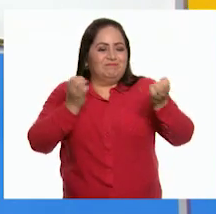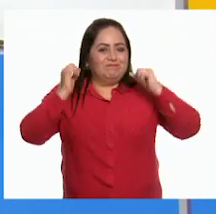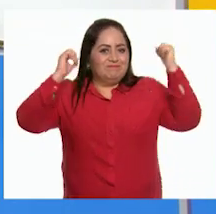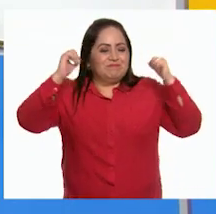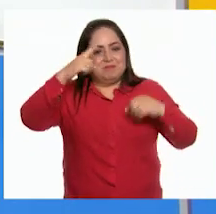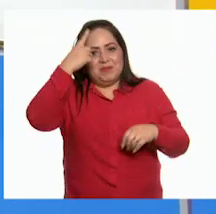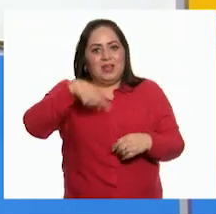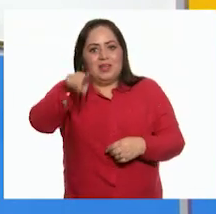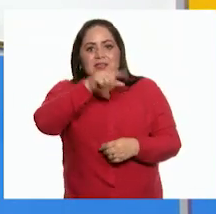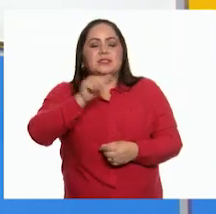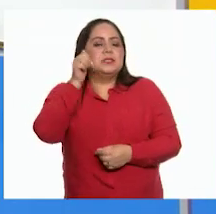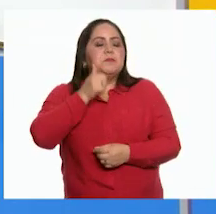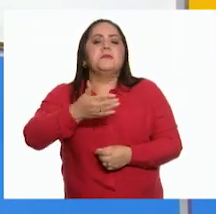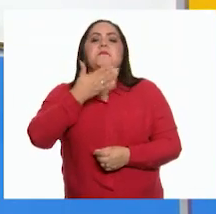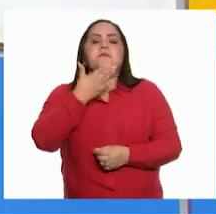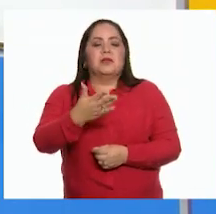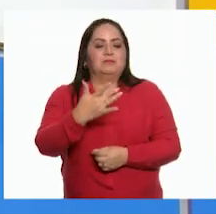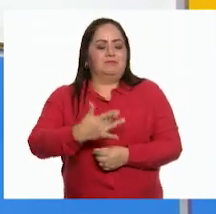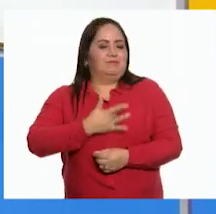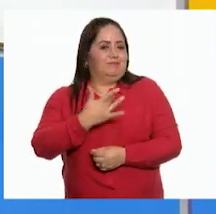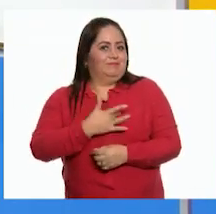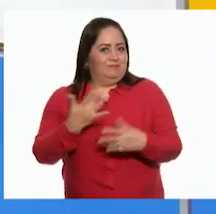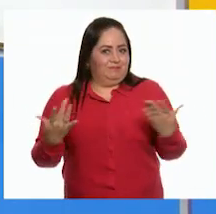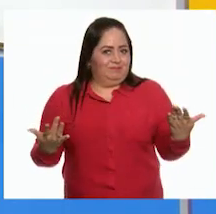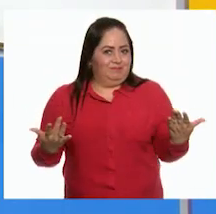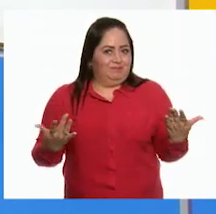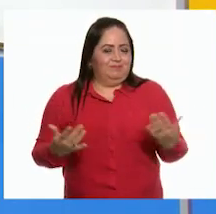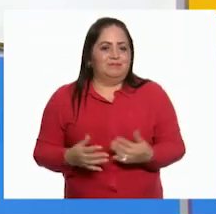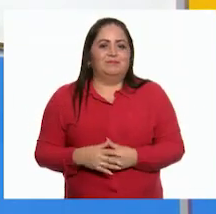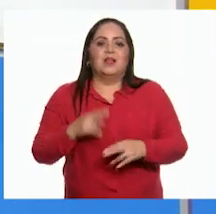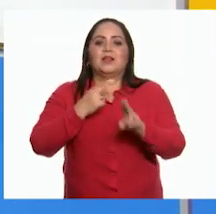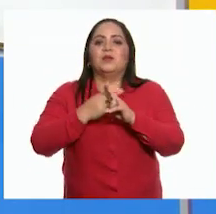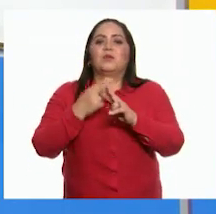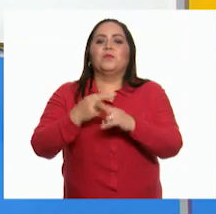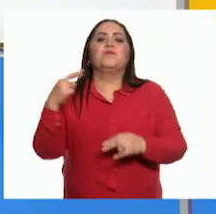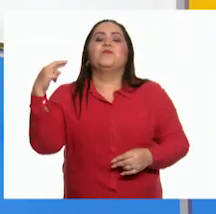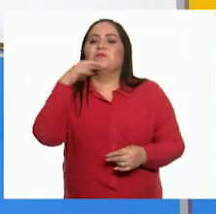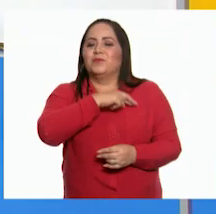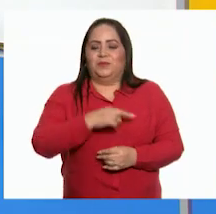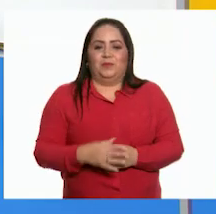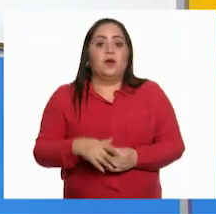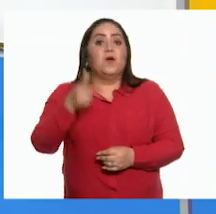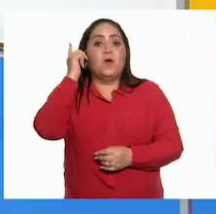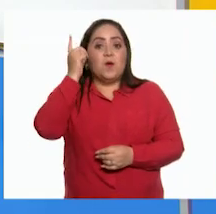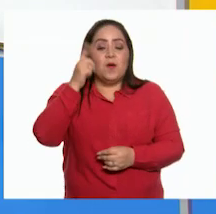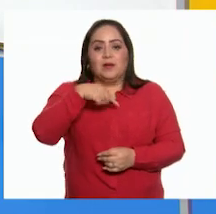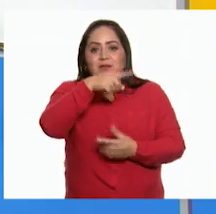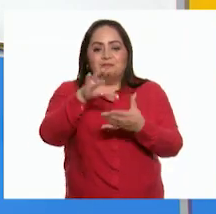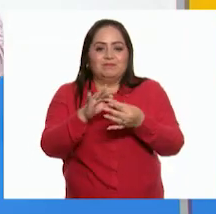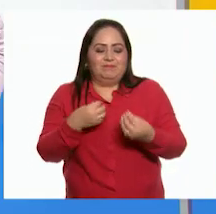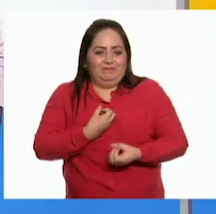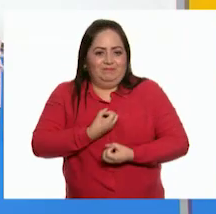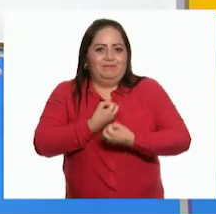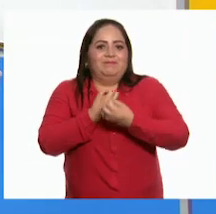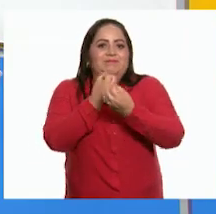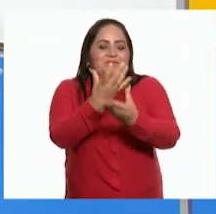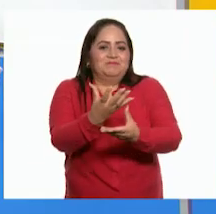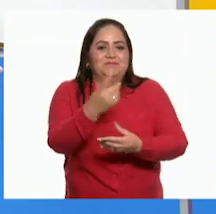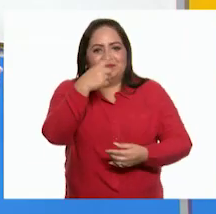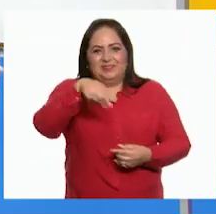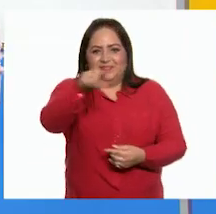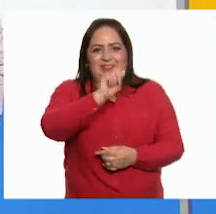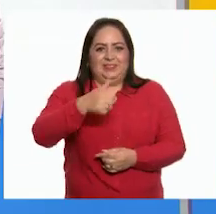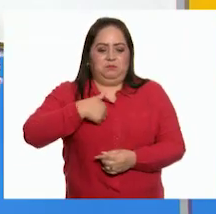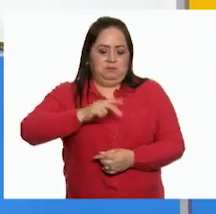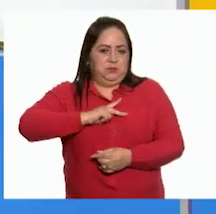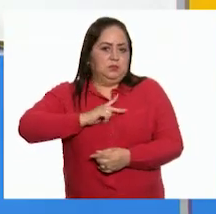puedan manifestarse siempre sus sentimientos. Hasta la próxima. Espero haber expresado asertivamente lo